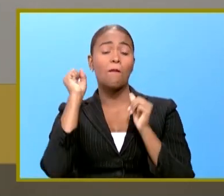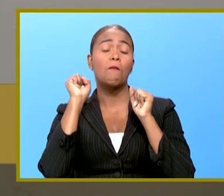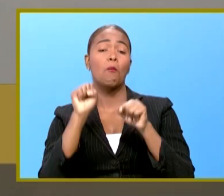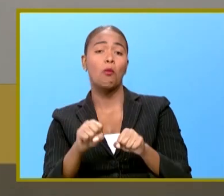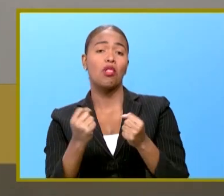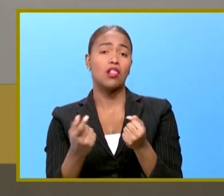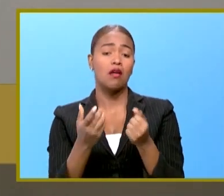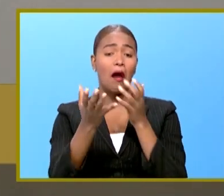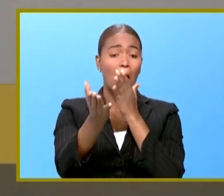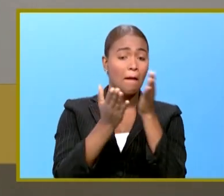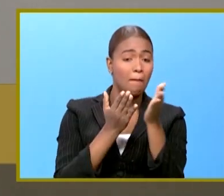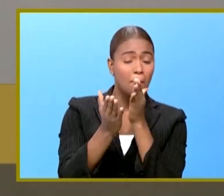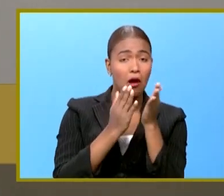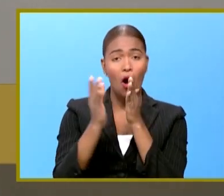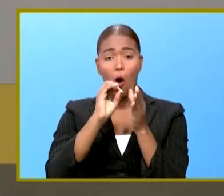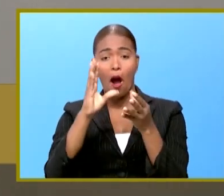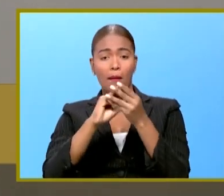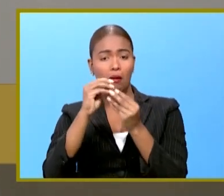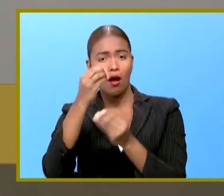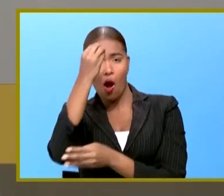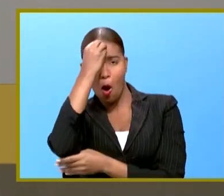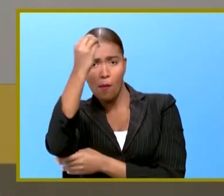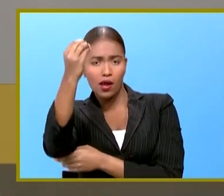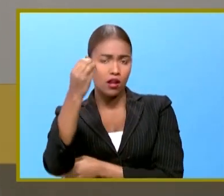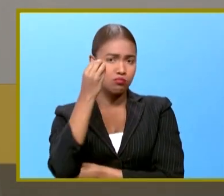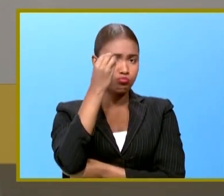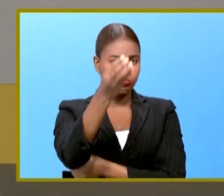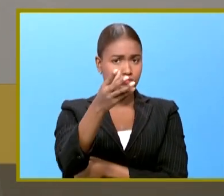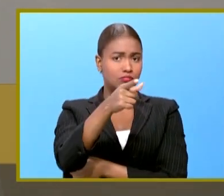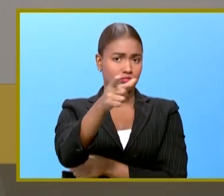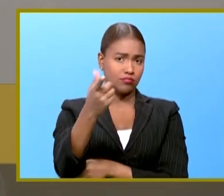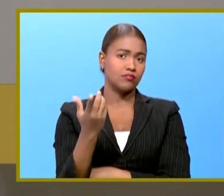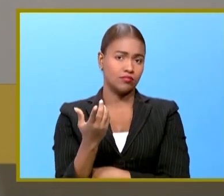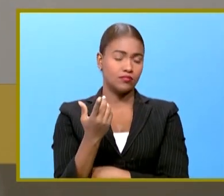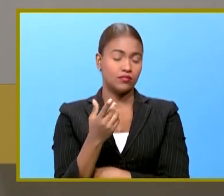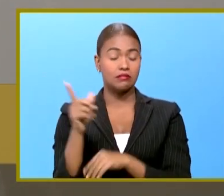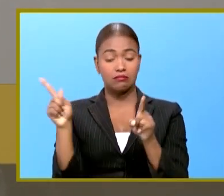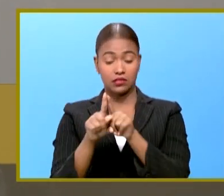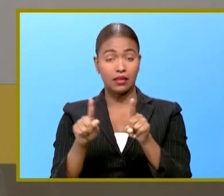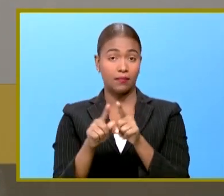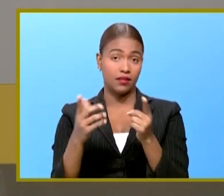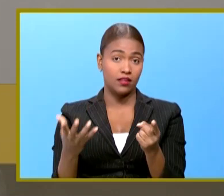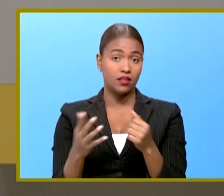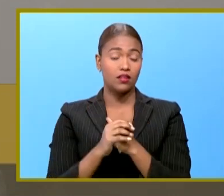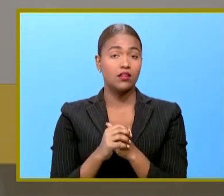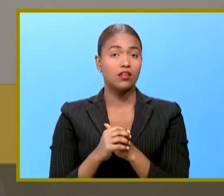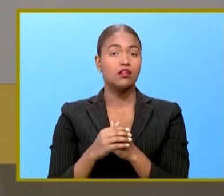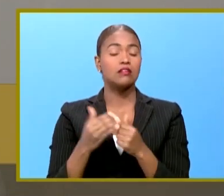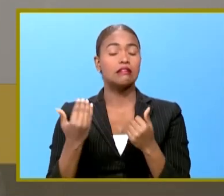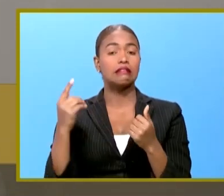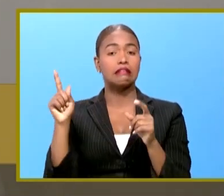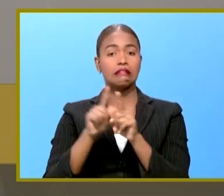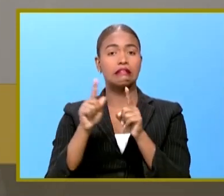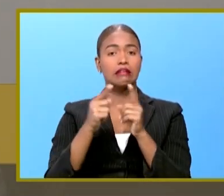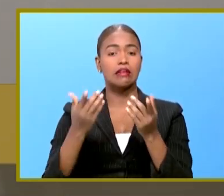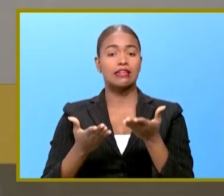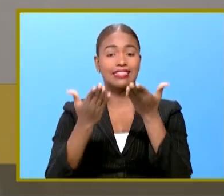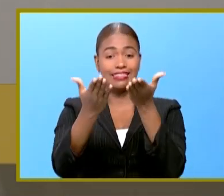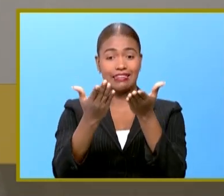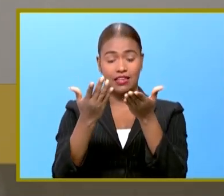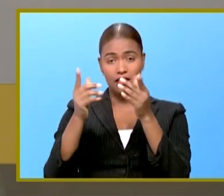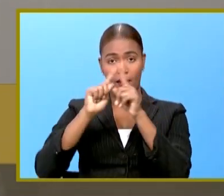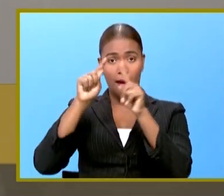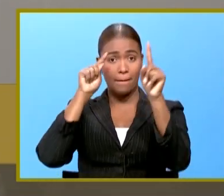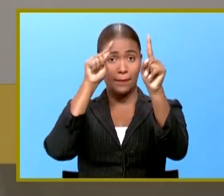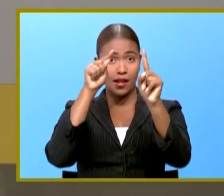conversar y dar su punto de vista a los medios de comunicación también se están exponiendo los planes